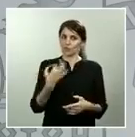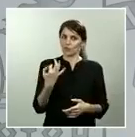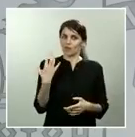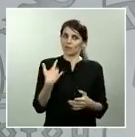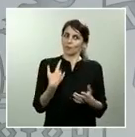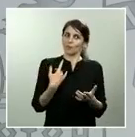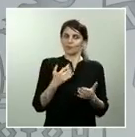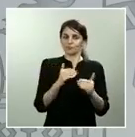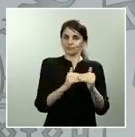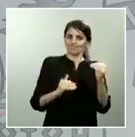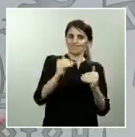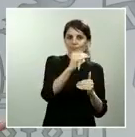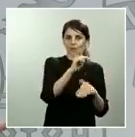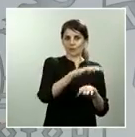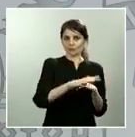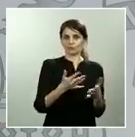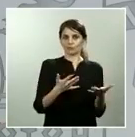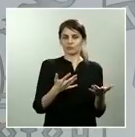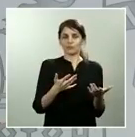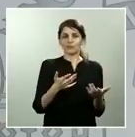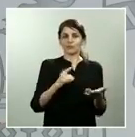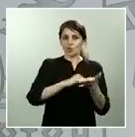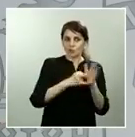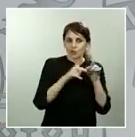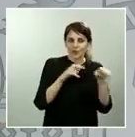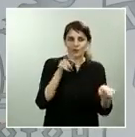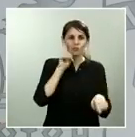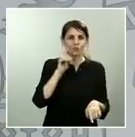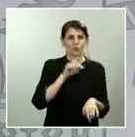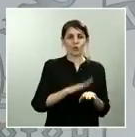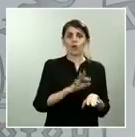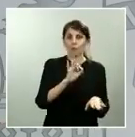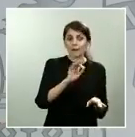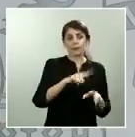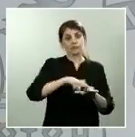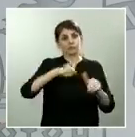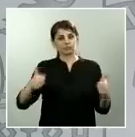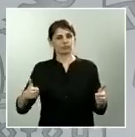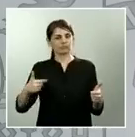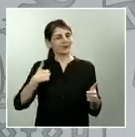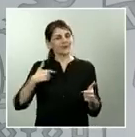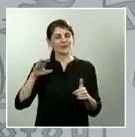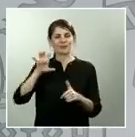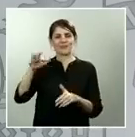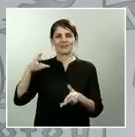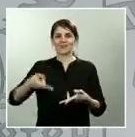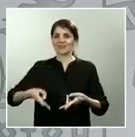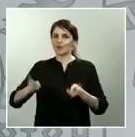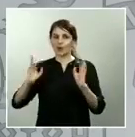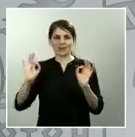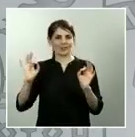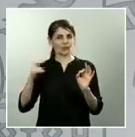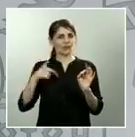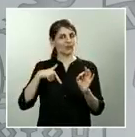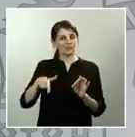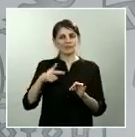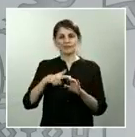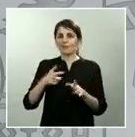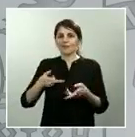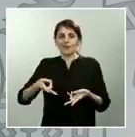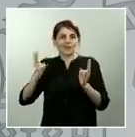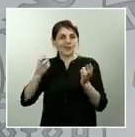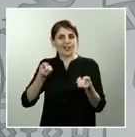existir y exista libertad de expresión en un país democrático y con un Gobierno progresista como el que tenemos en España.